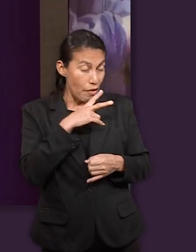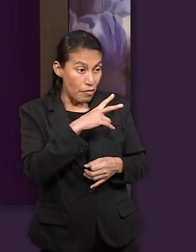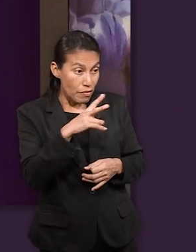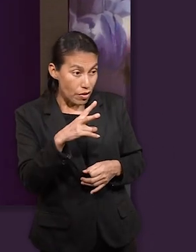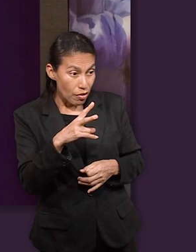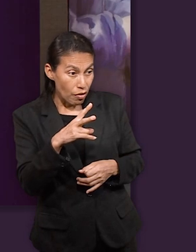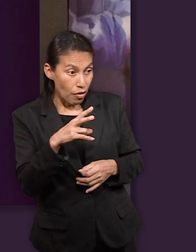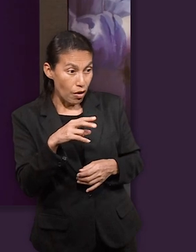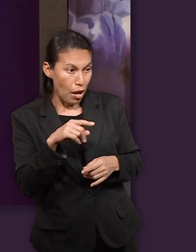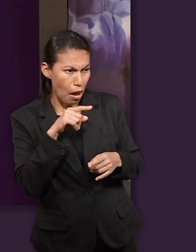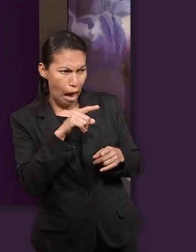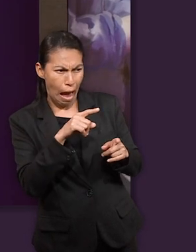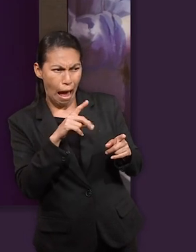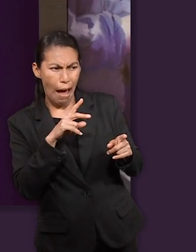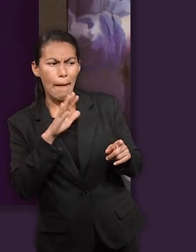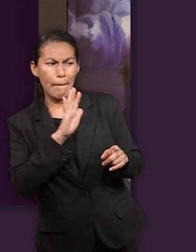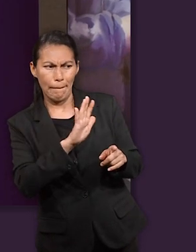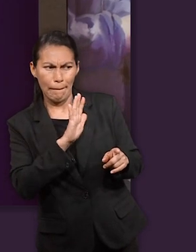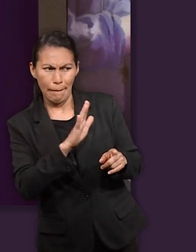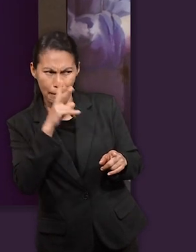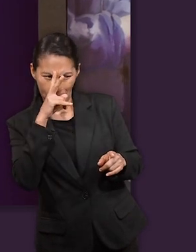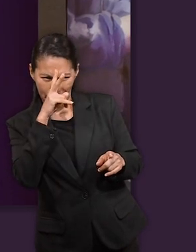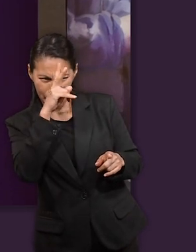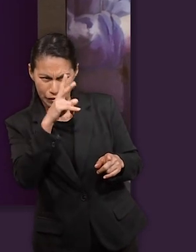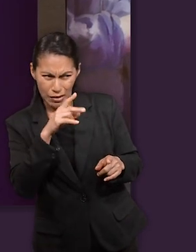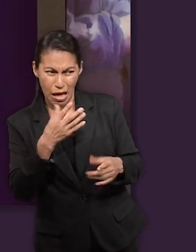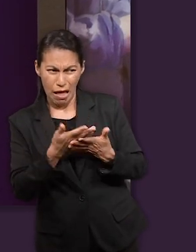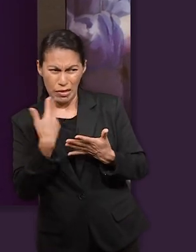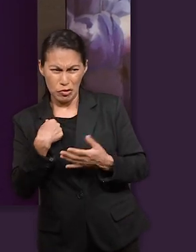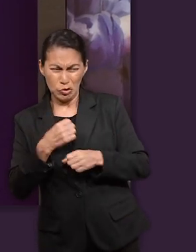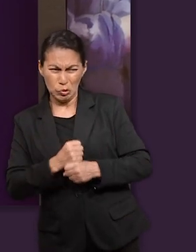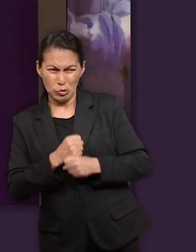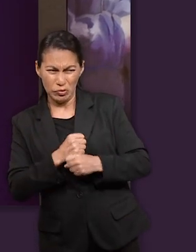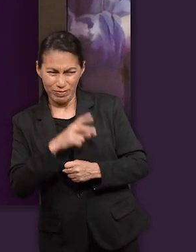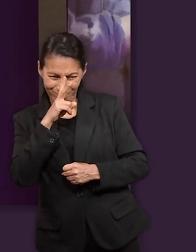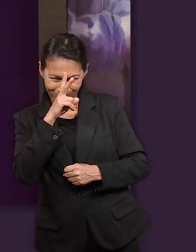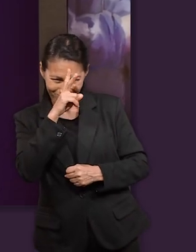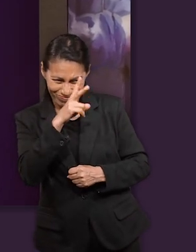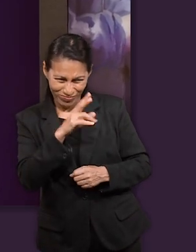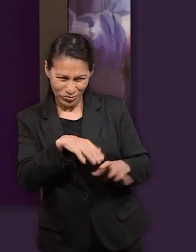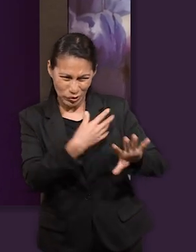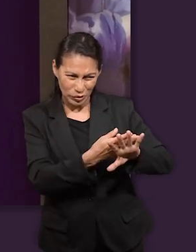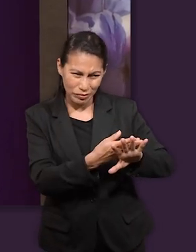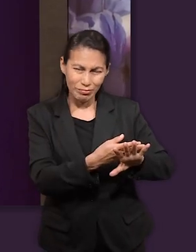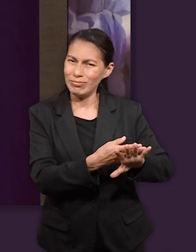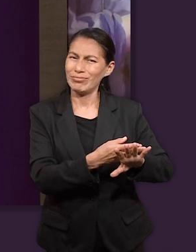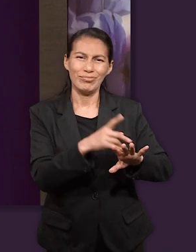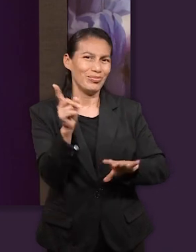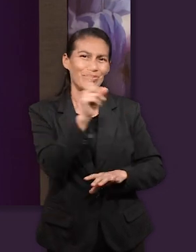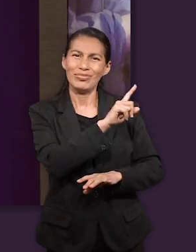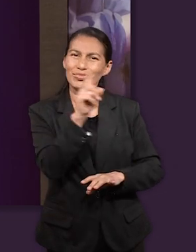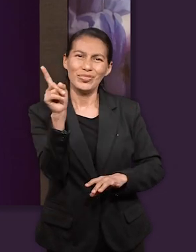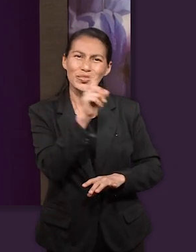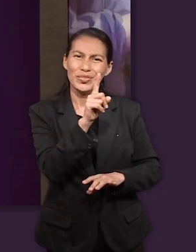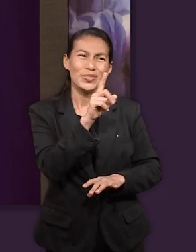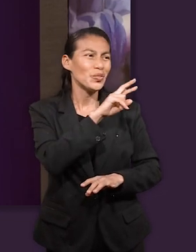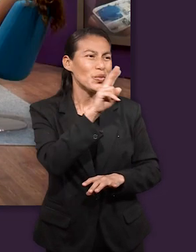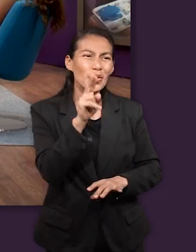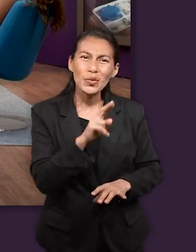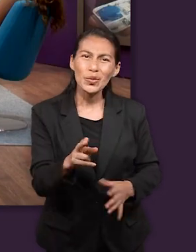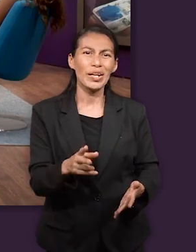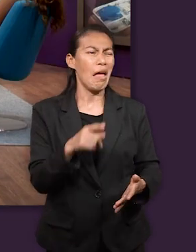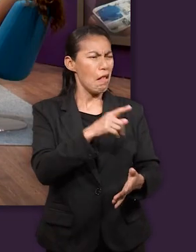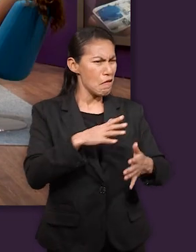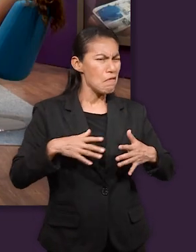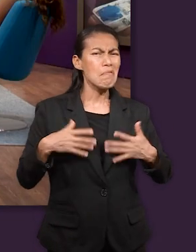en cuanto había sus hermanos jamás pasó en su corazón el vengar todo lo que él había